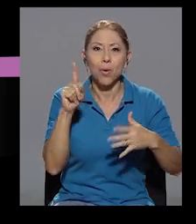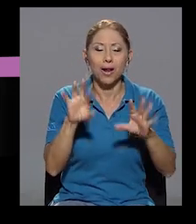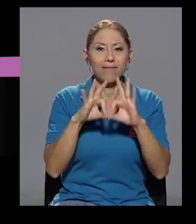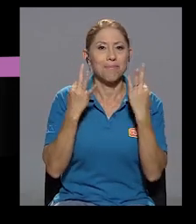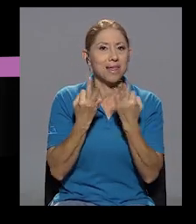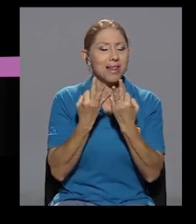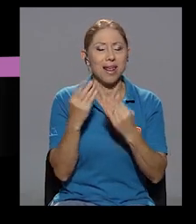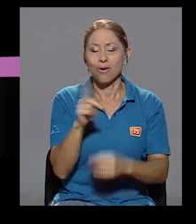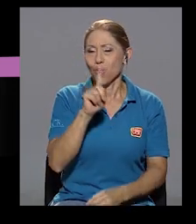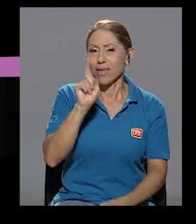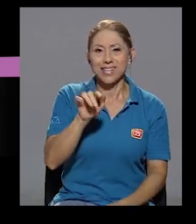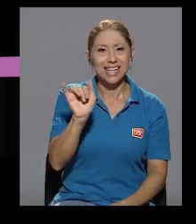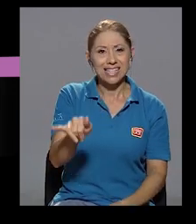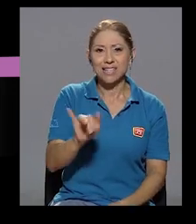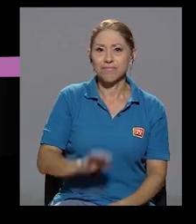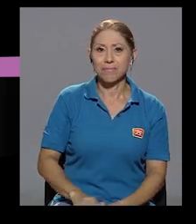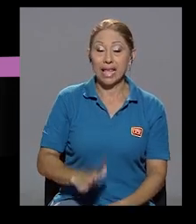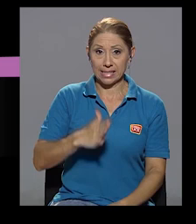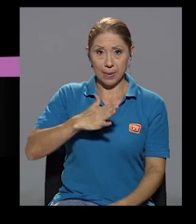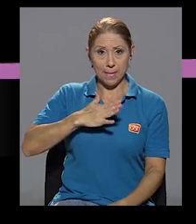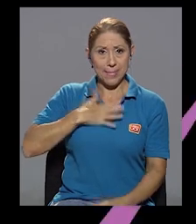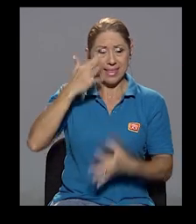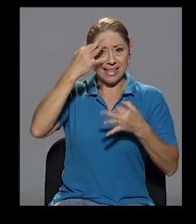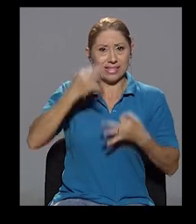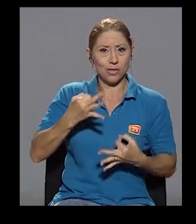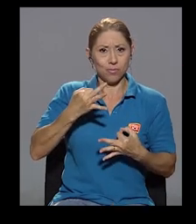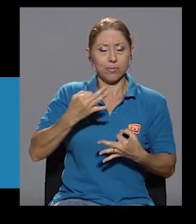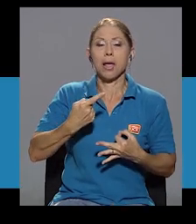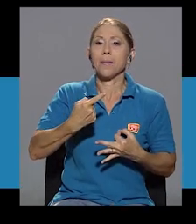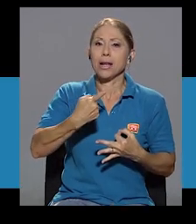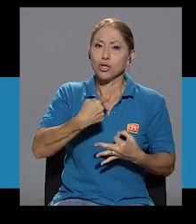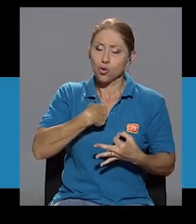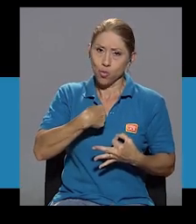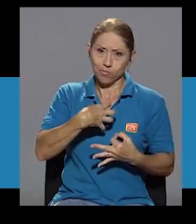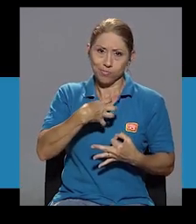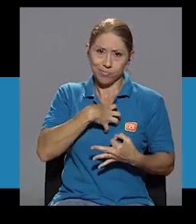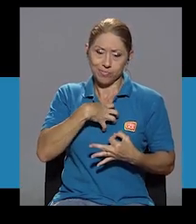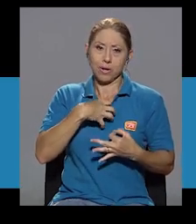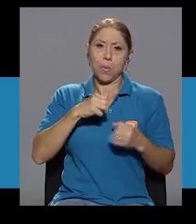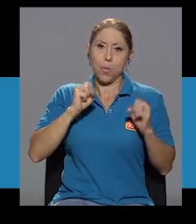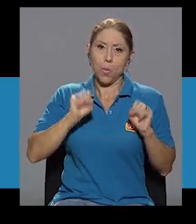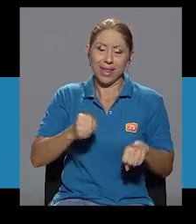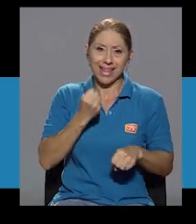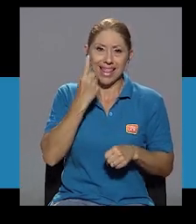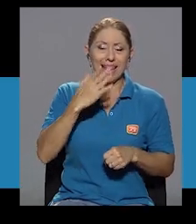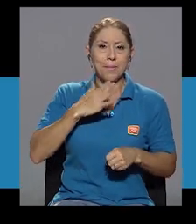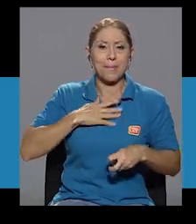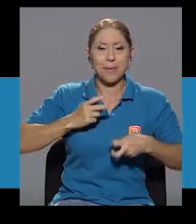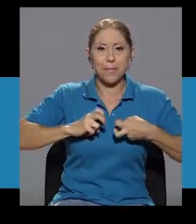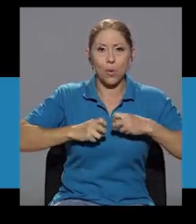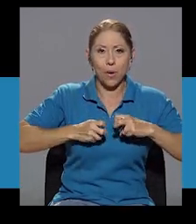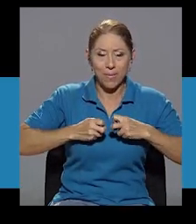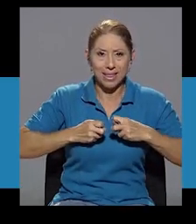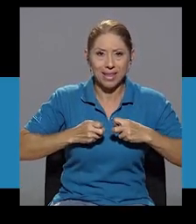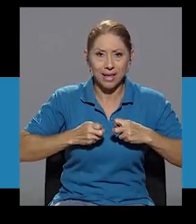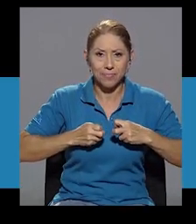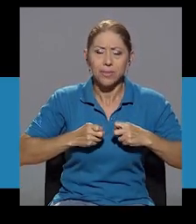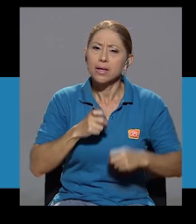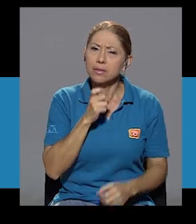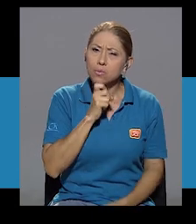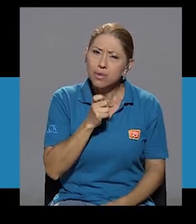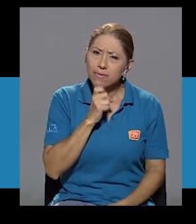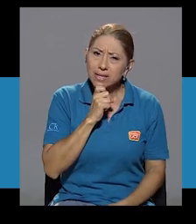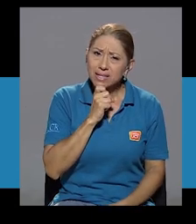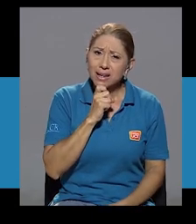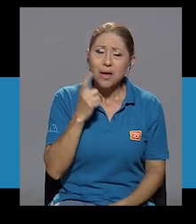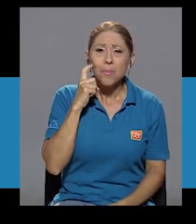Y no debería ser así. Es la decisión que yo tomo para yo poder entender mi problemática. Y es